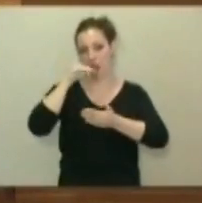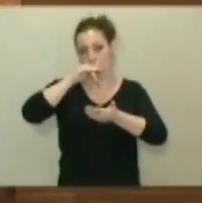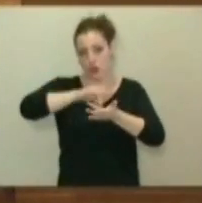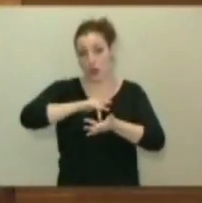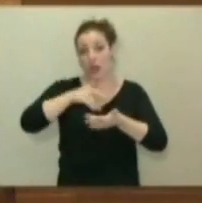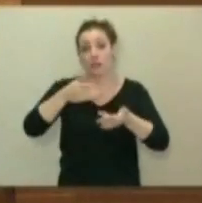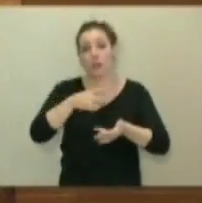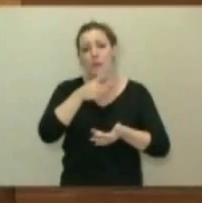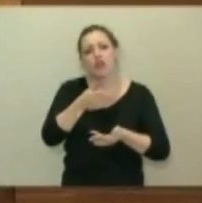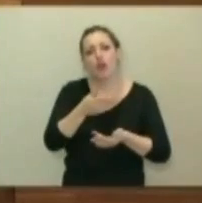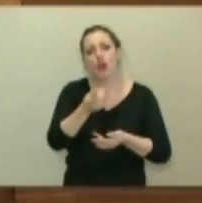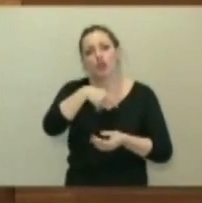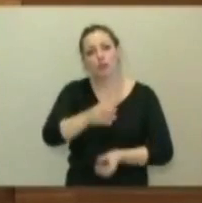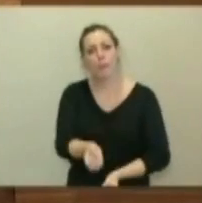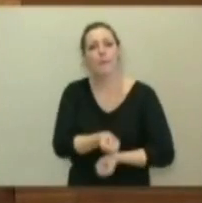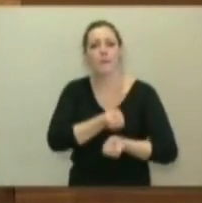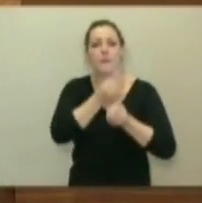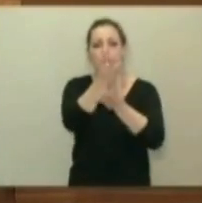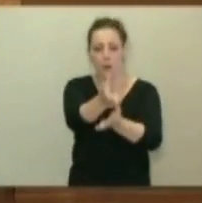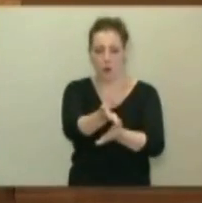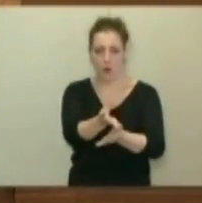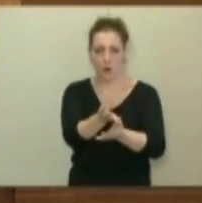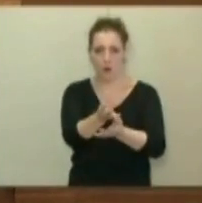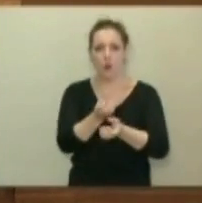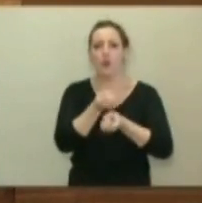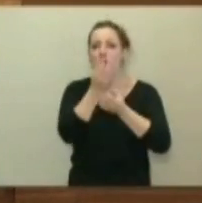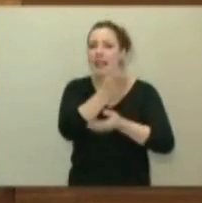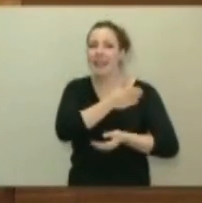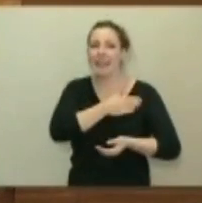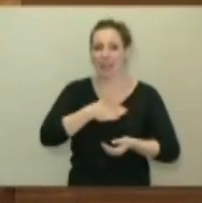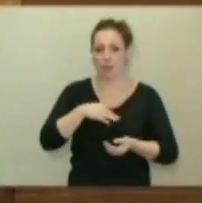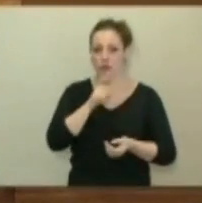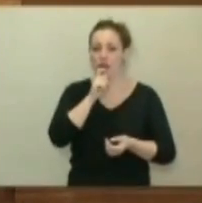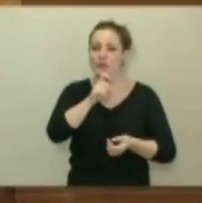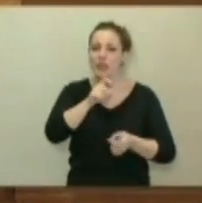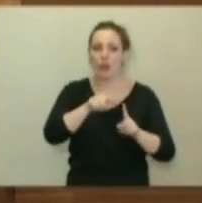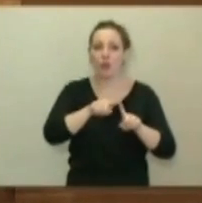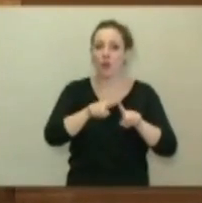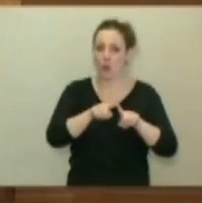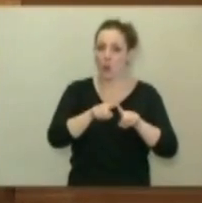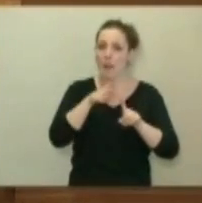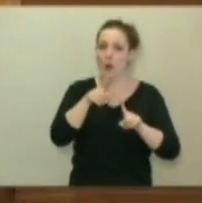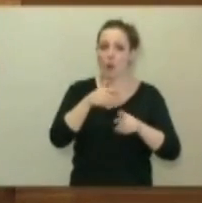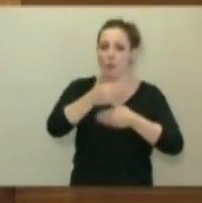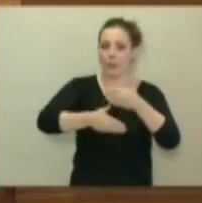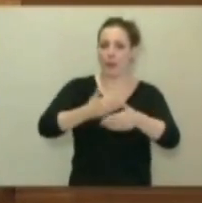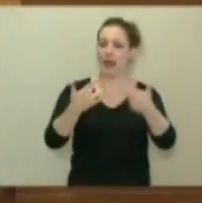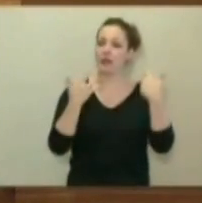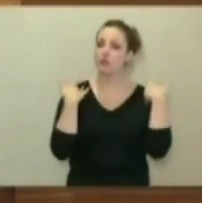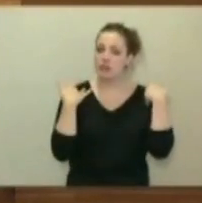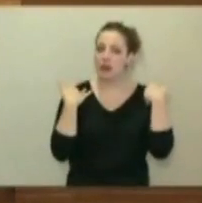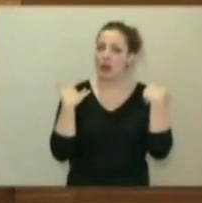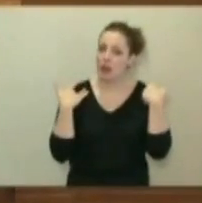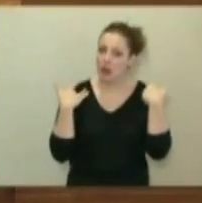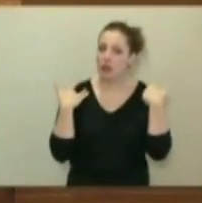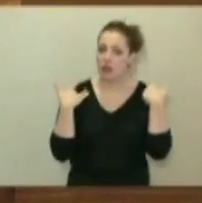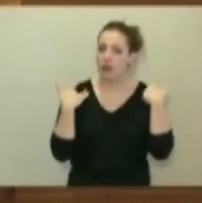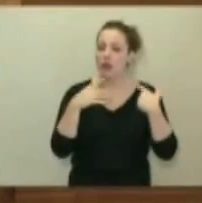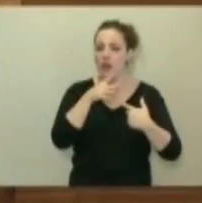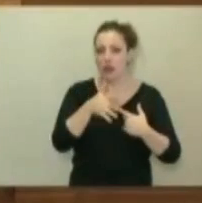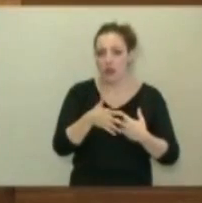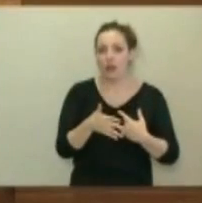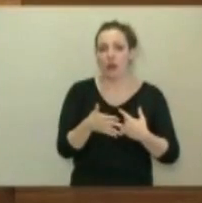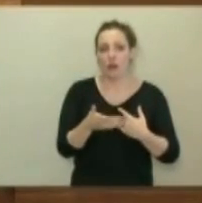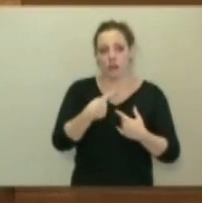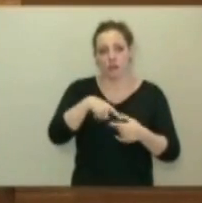mensaje absolutamente pernicioso en ese proceso de responsabilidad, de asunción de responsabilidades, cuando precisamente